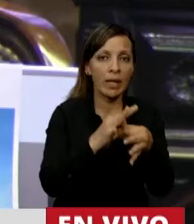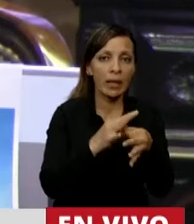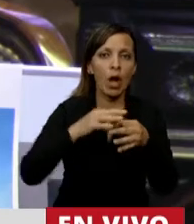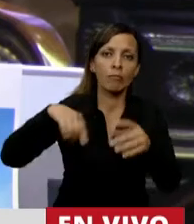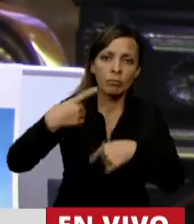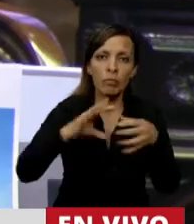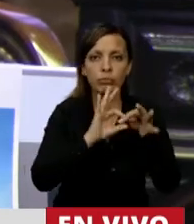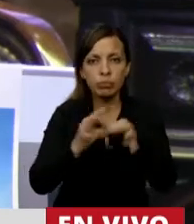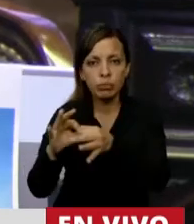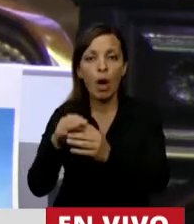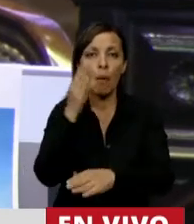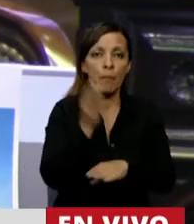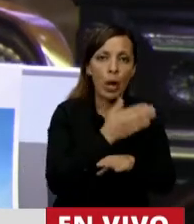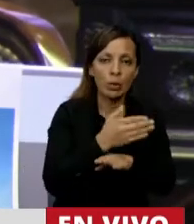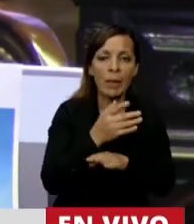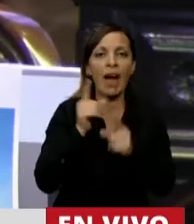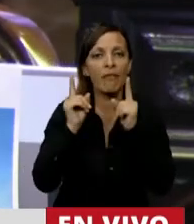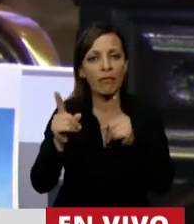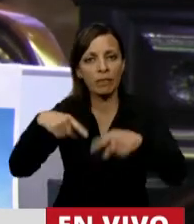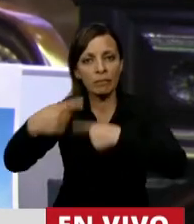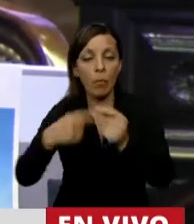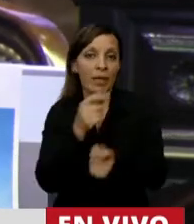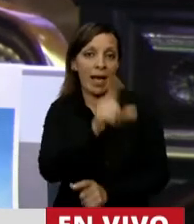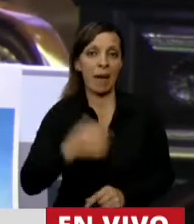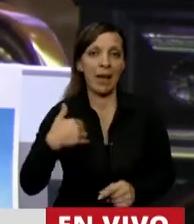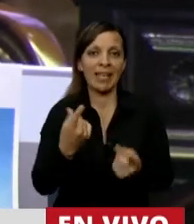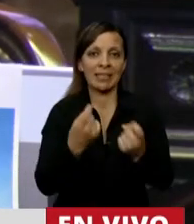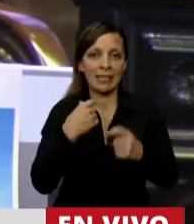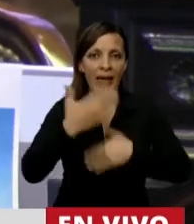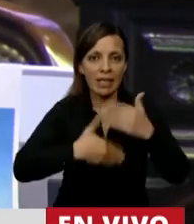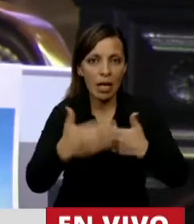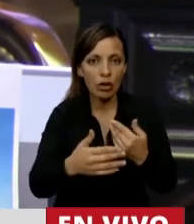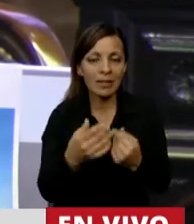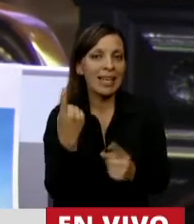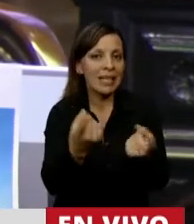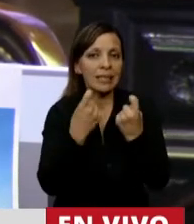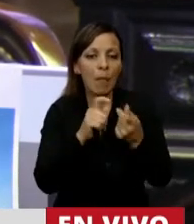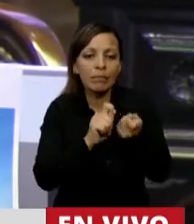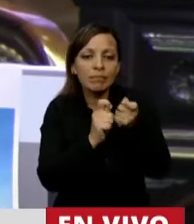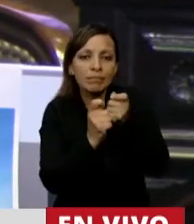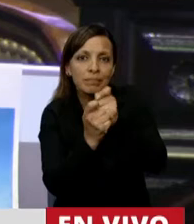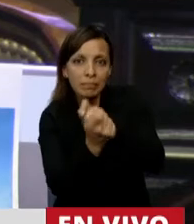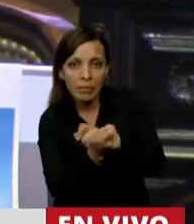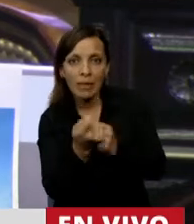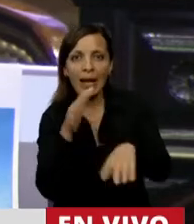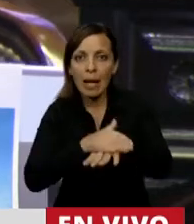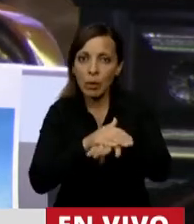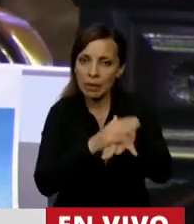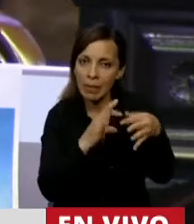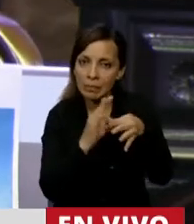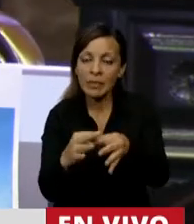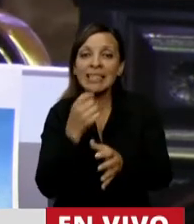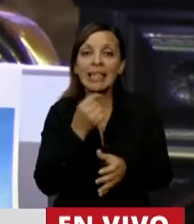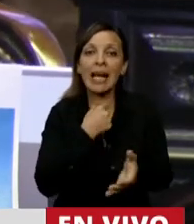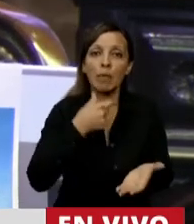ibanando la productividad con la sostenibilidad en un país que necesita crecer y desarrollarse, imprescindible que hagamos una transición responsable. Que si decidimos invertir en